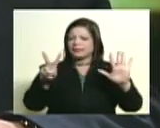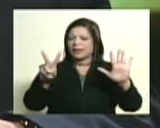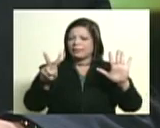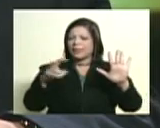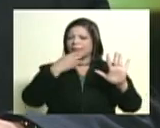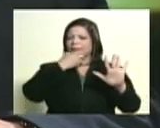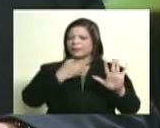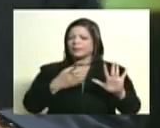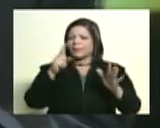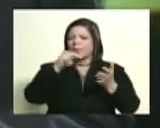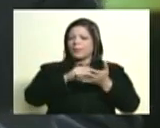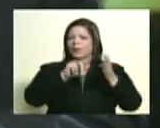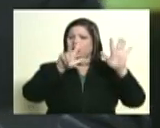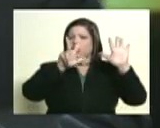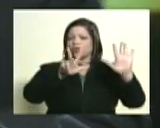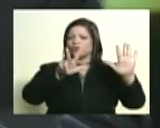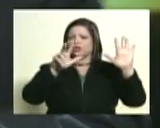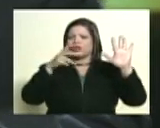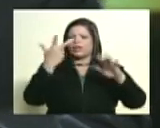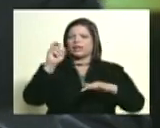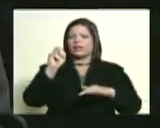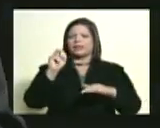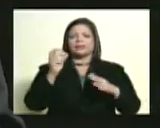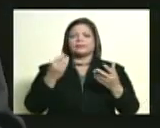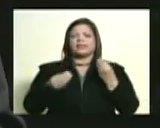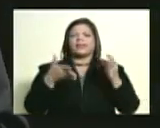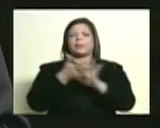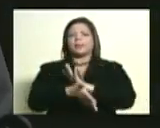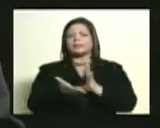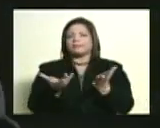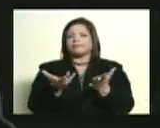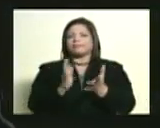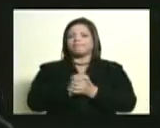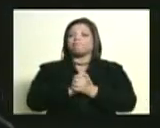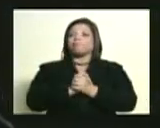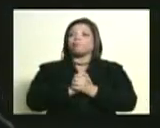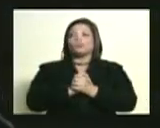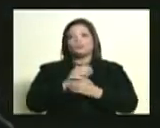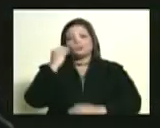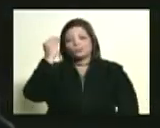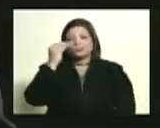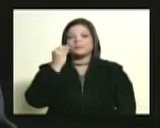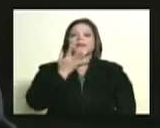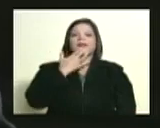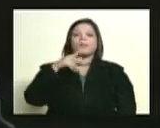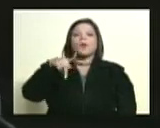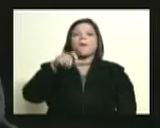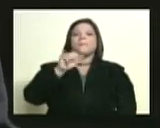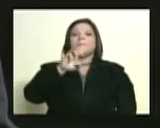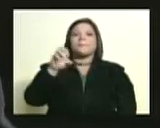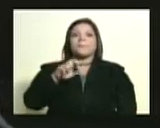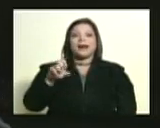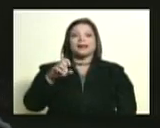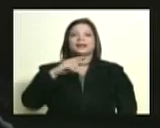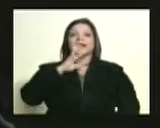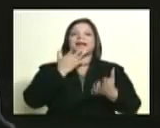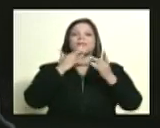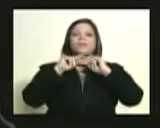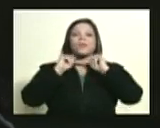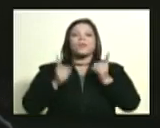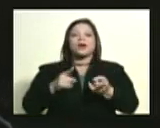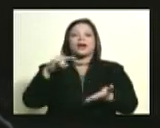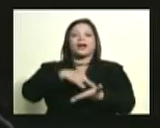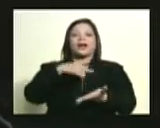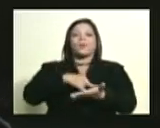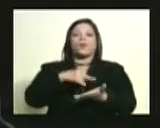diciembre de 1830? Sí, claro, qué hubiese pasado si Paez muere en Carabobo, alguien por ahí